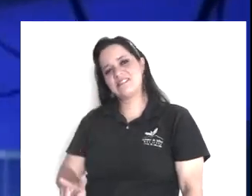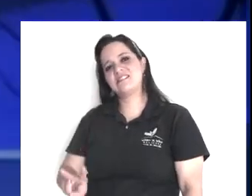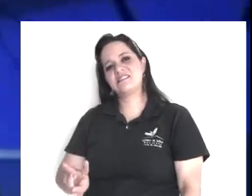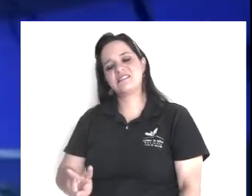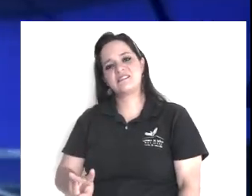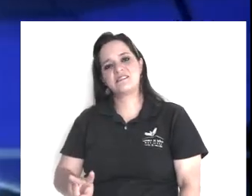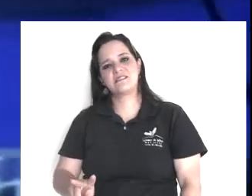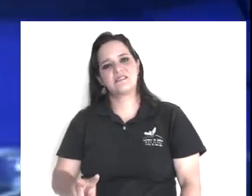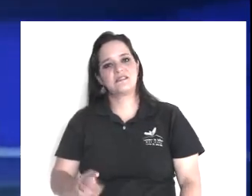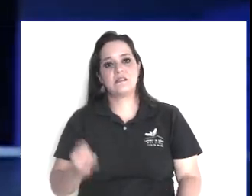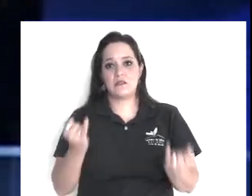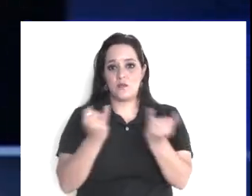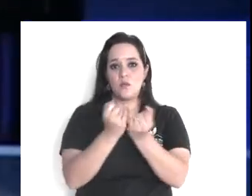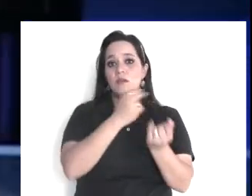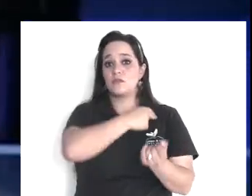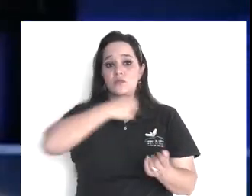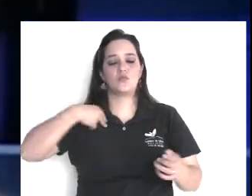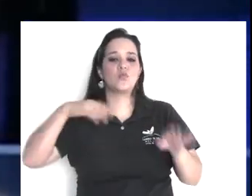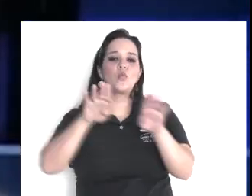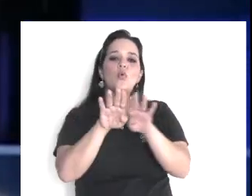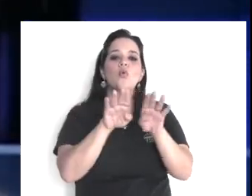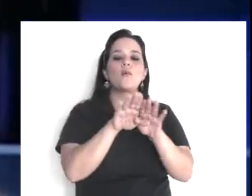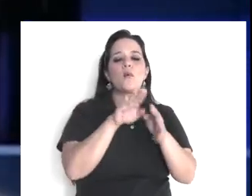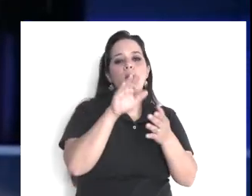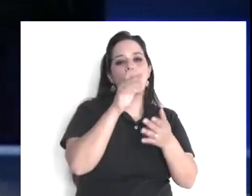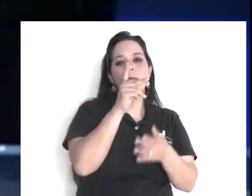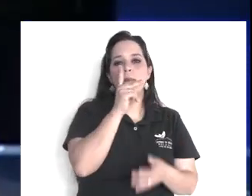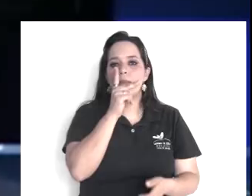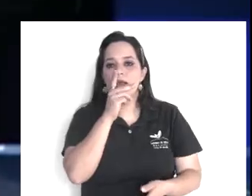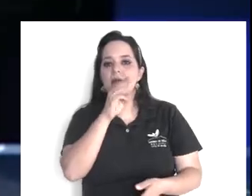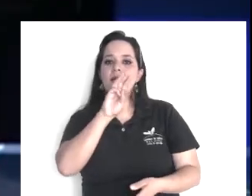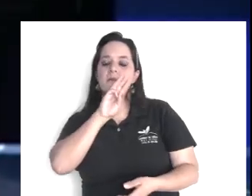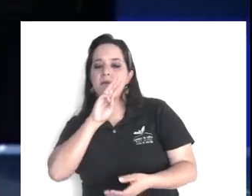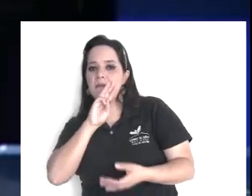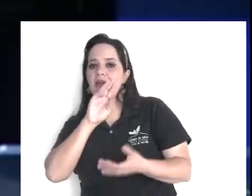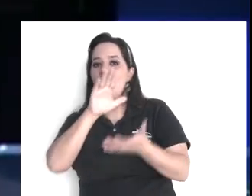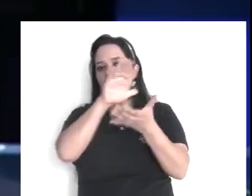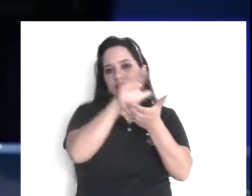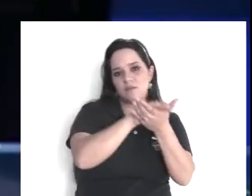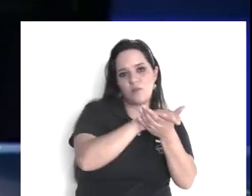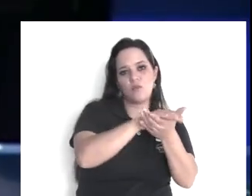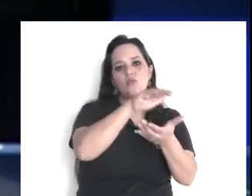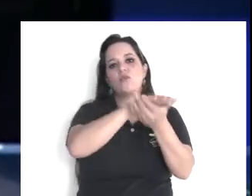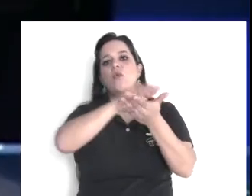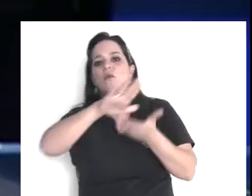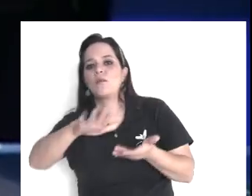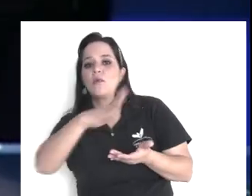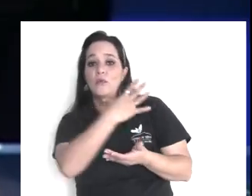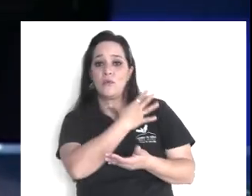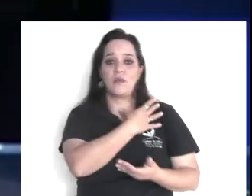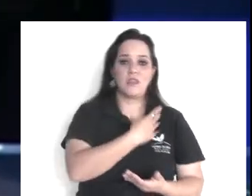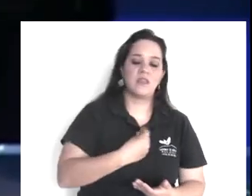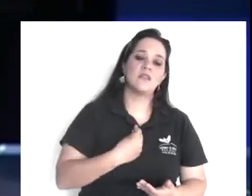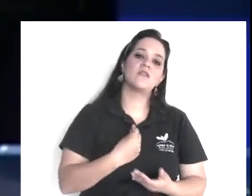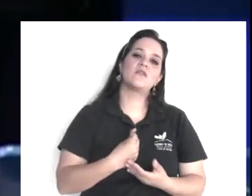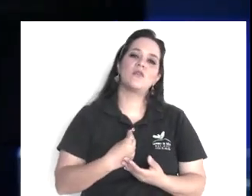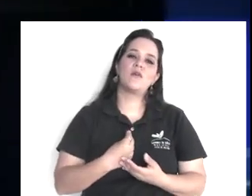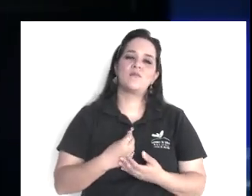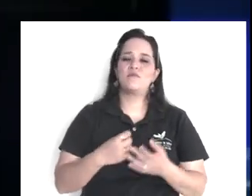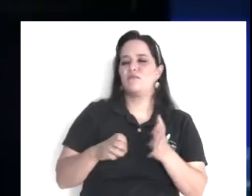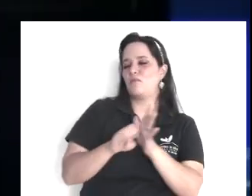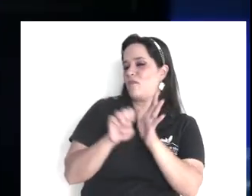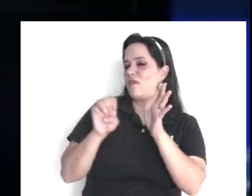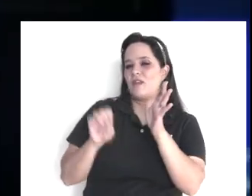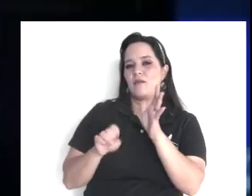a nosotros? tú como padre, como esposo, como esposa, como madre, como hijo, ¿alguien dice algo, tu